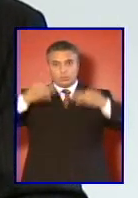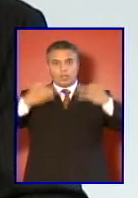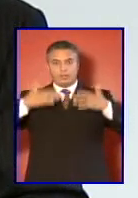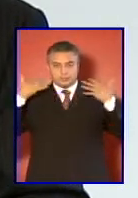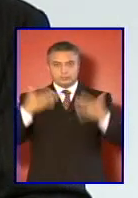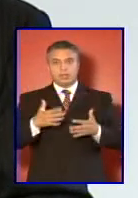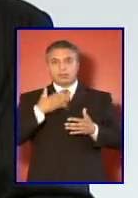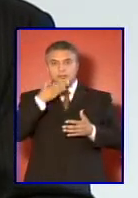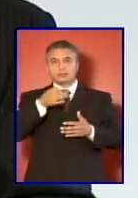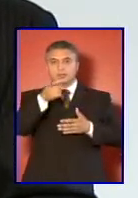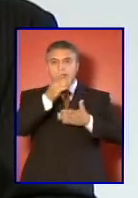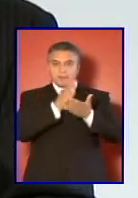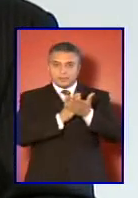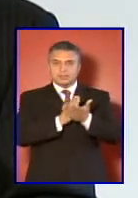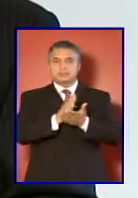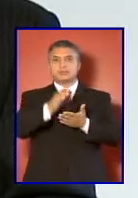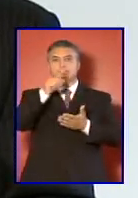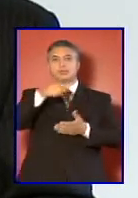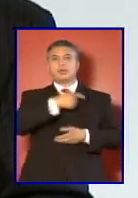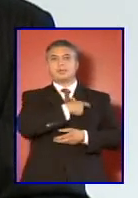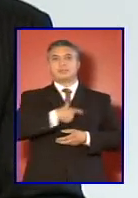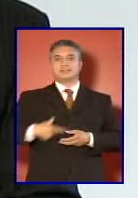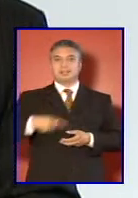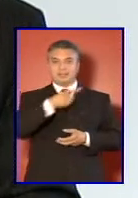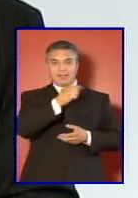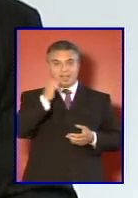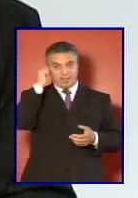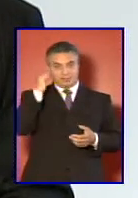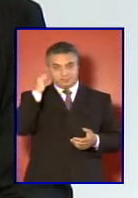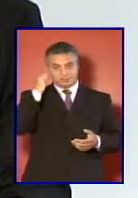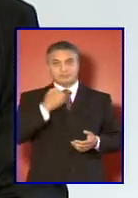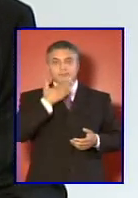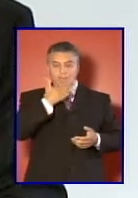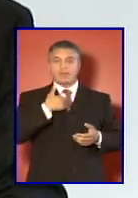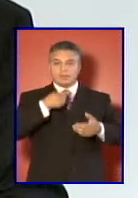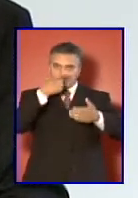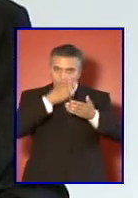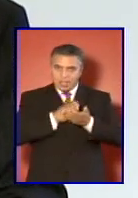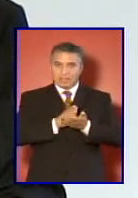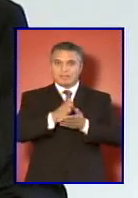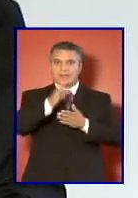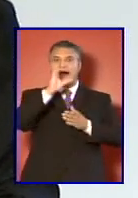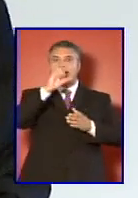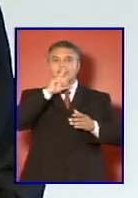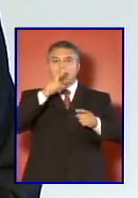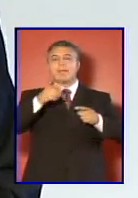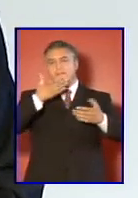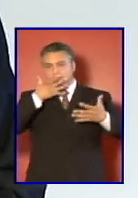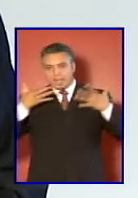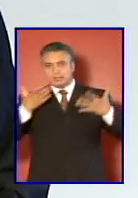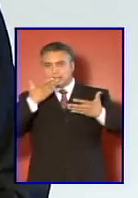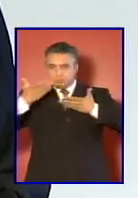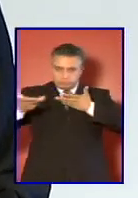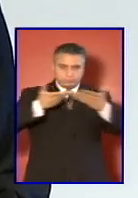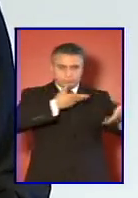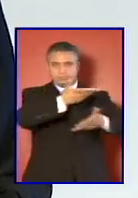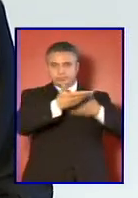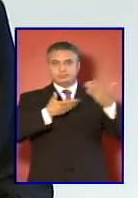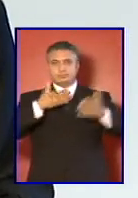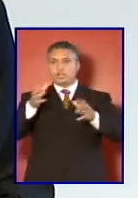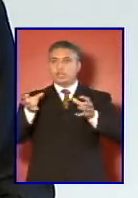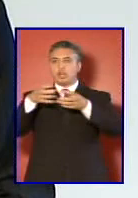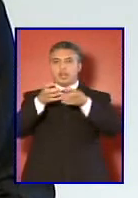los principios esenciales por el presidente de la república vamos a entrar en una etapa de interacción con los organismos